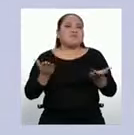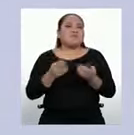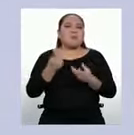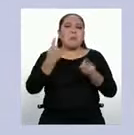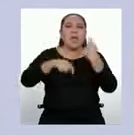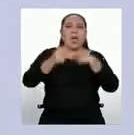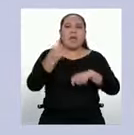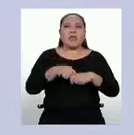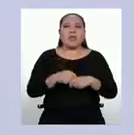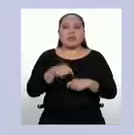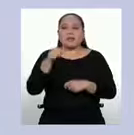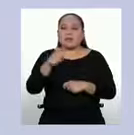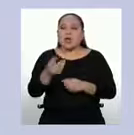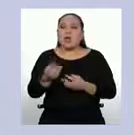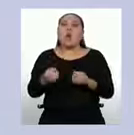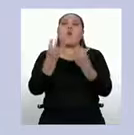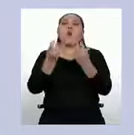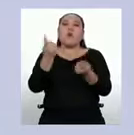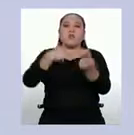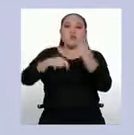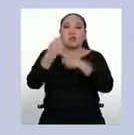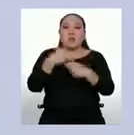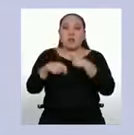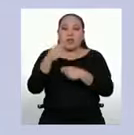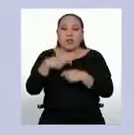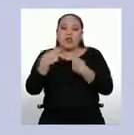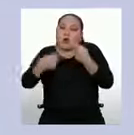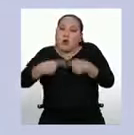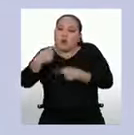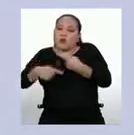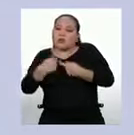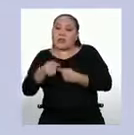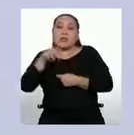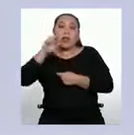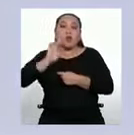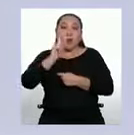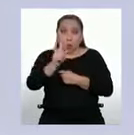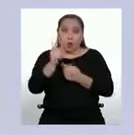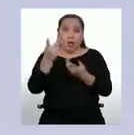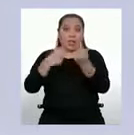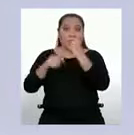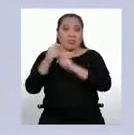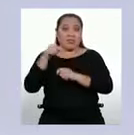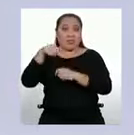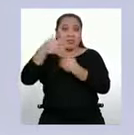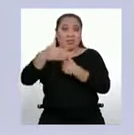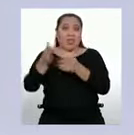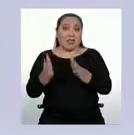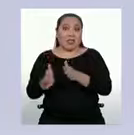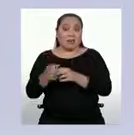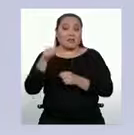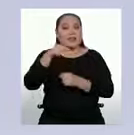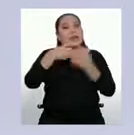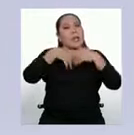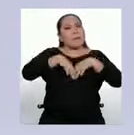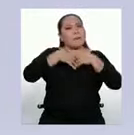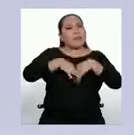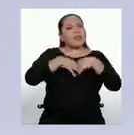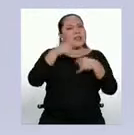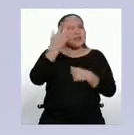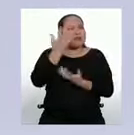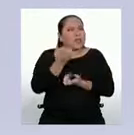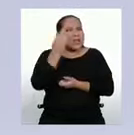reporte de las unidades de huevitos de codorniz que se venden cada día en una tienda. Si la empresa quisiera planificar el